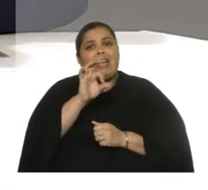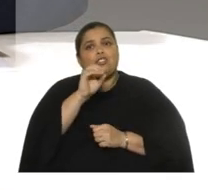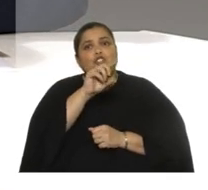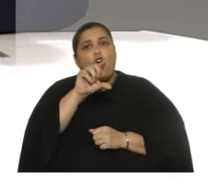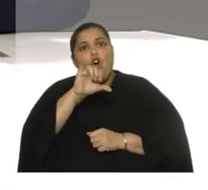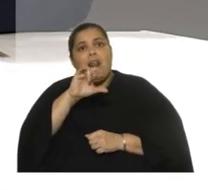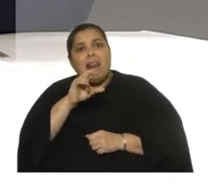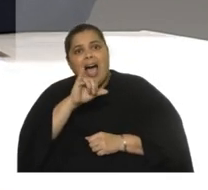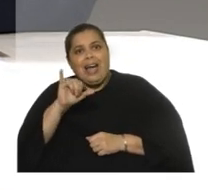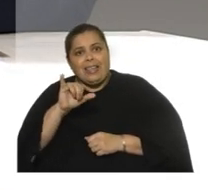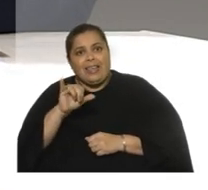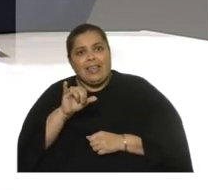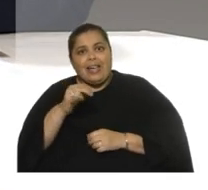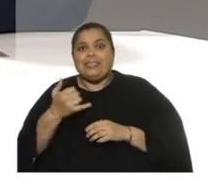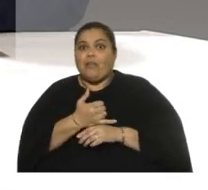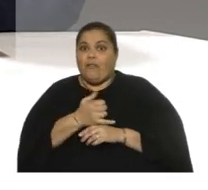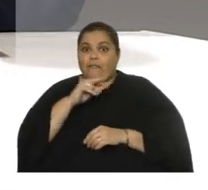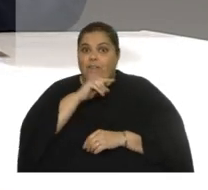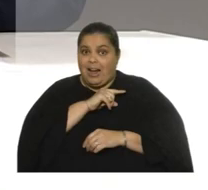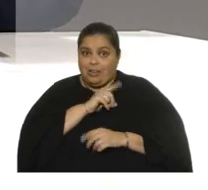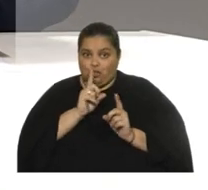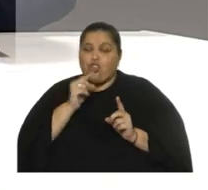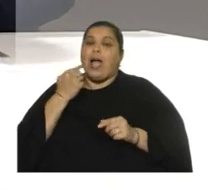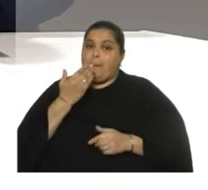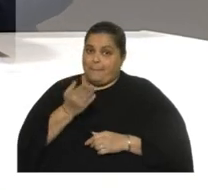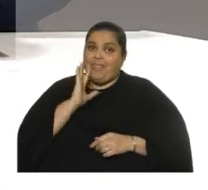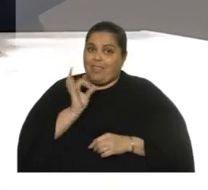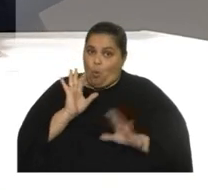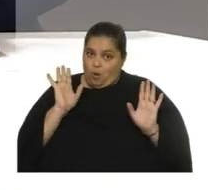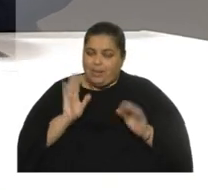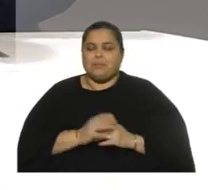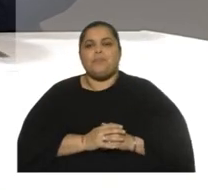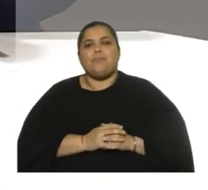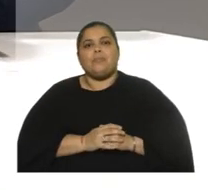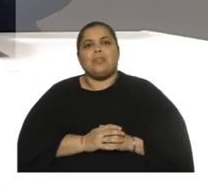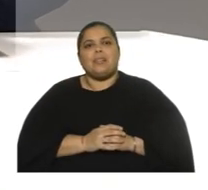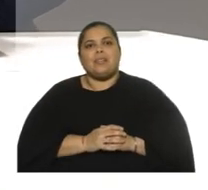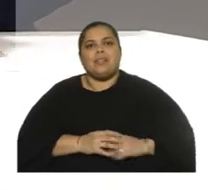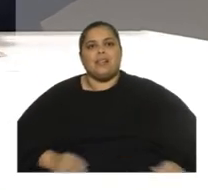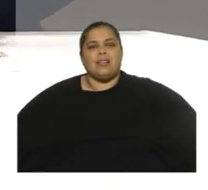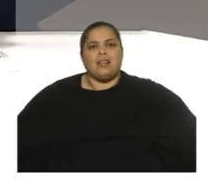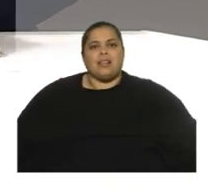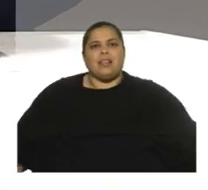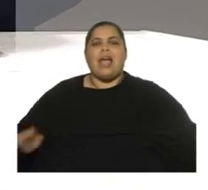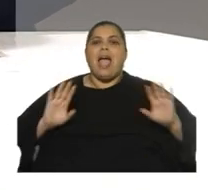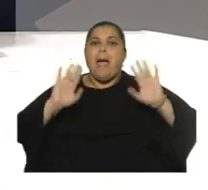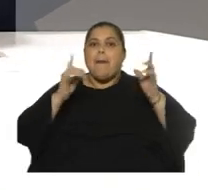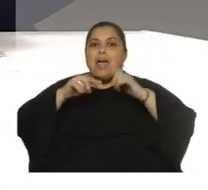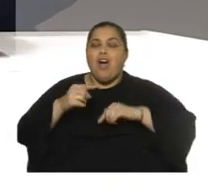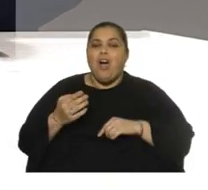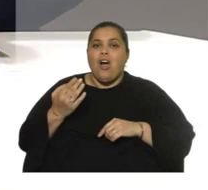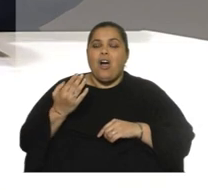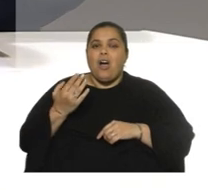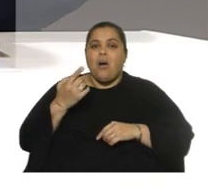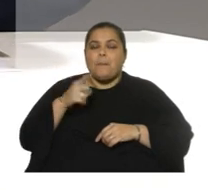falso también. En error. Eso fue lo que pedí disculpas. Eso lo pedí disculpas. Ayer... Y me hablan más. Ayer puso, bueno, que